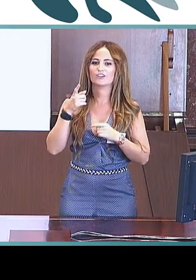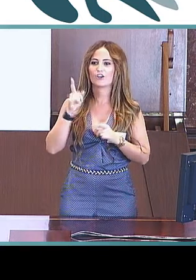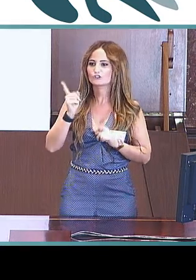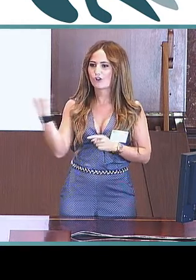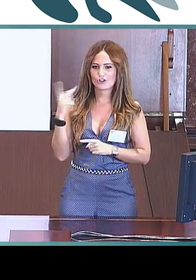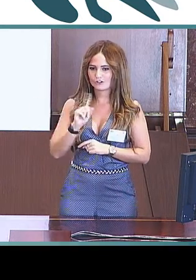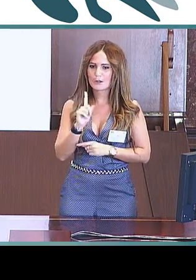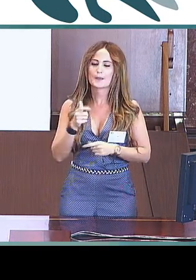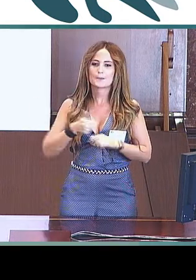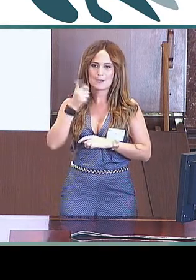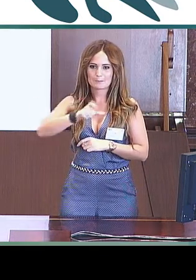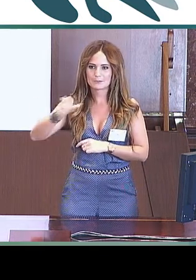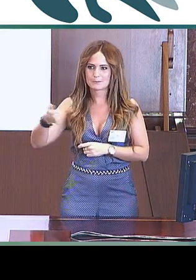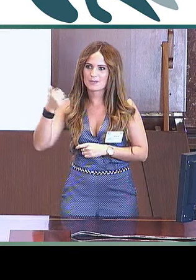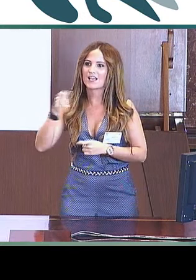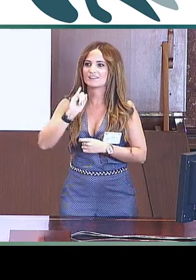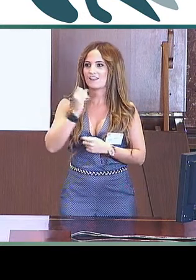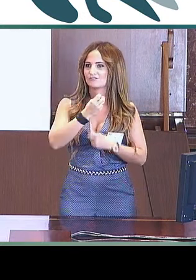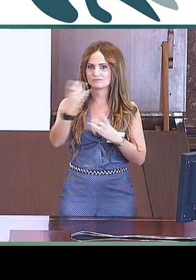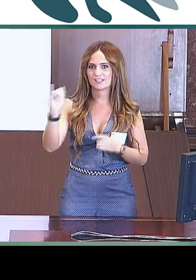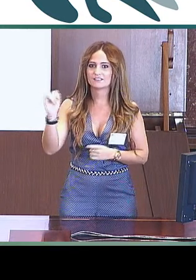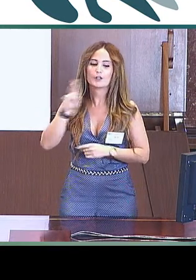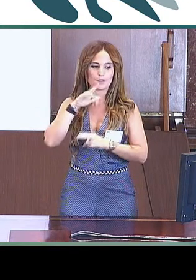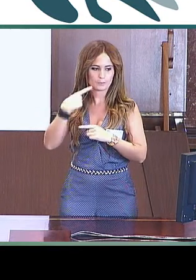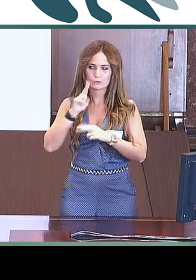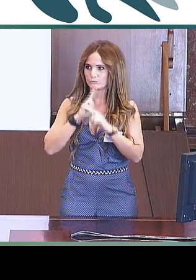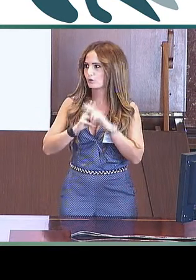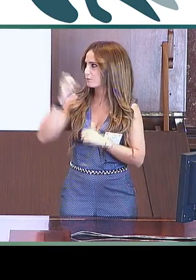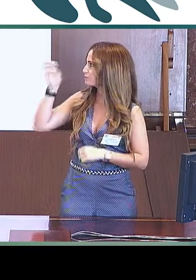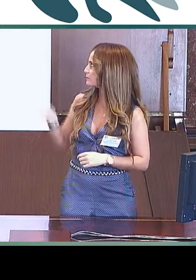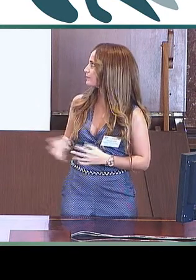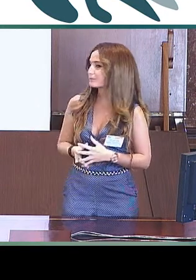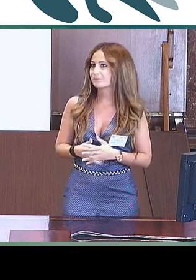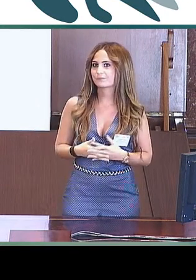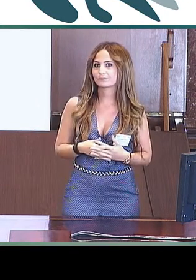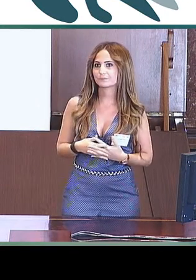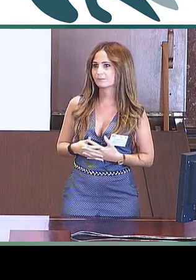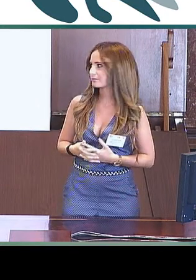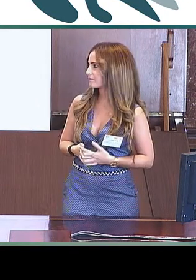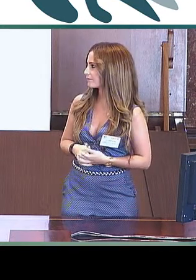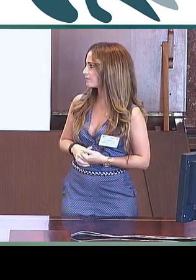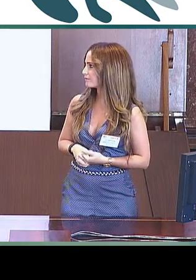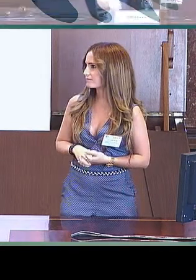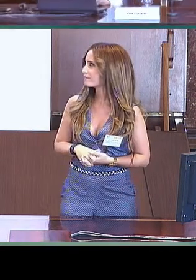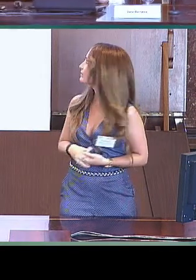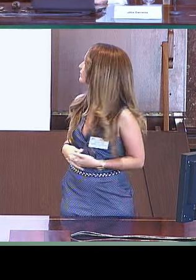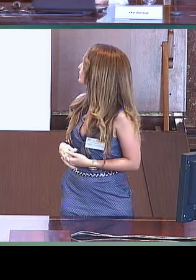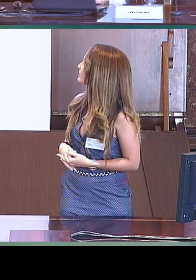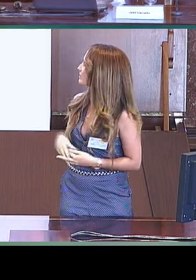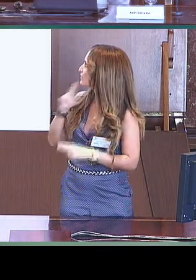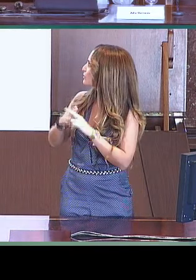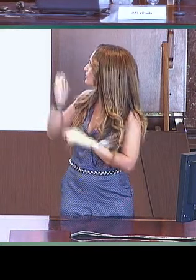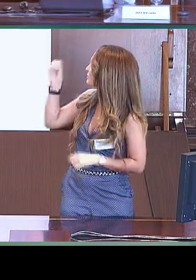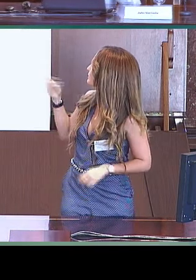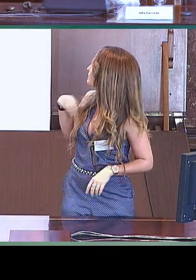otra serie de personas. No sé si se puede ver ahora.